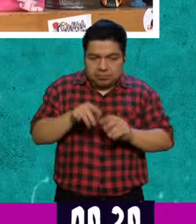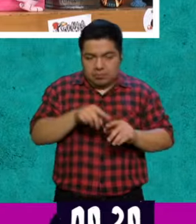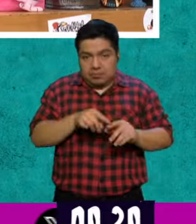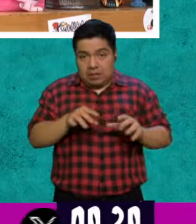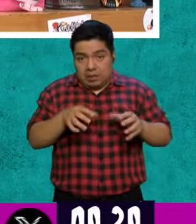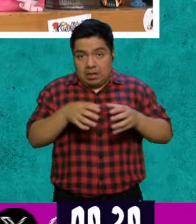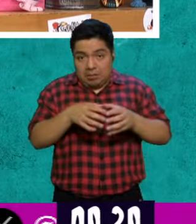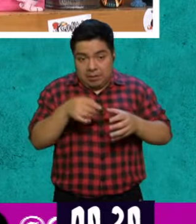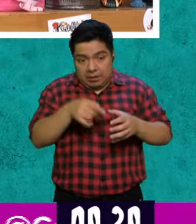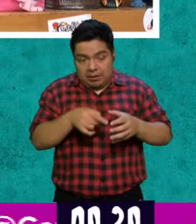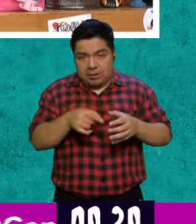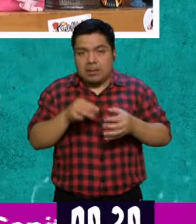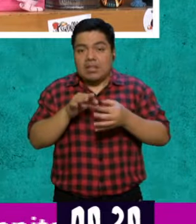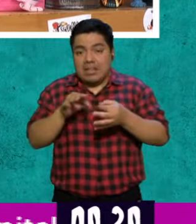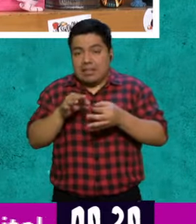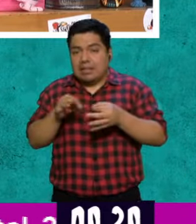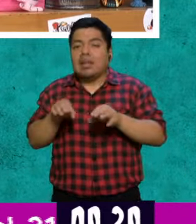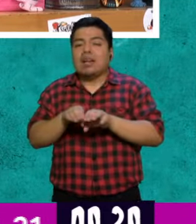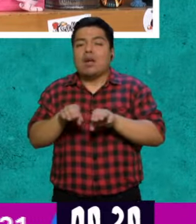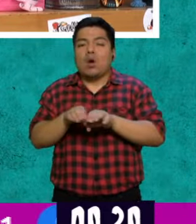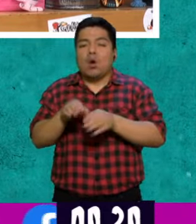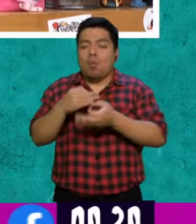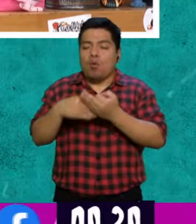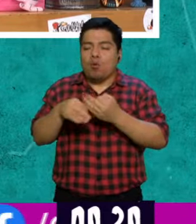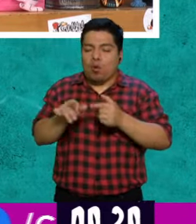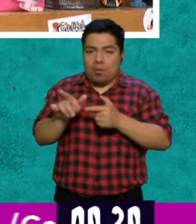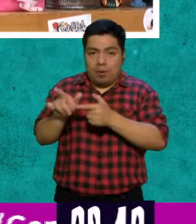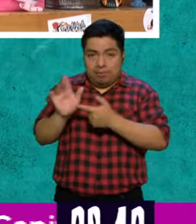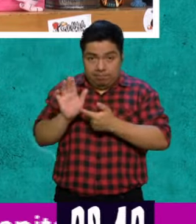Merck, para que nos cuente un poco más de este laboratorio.